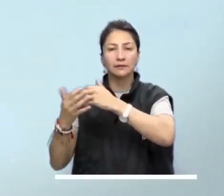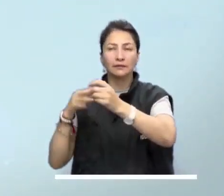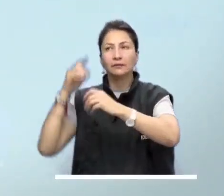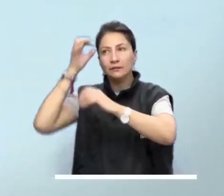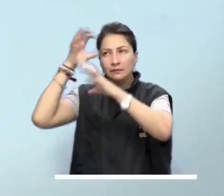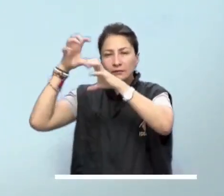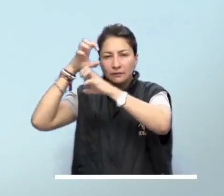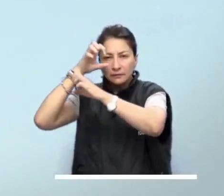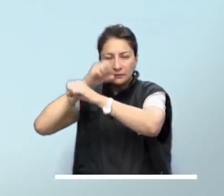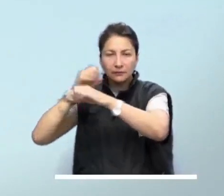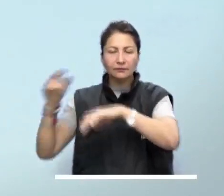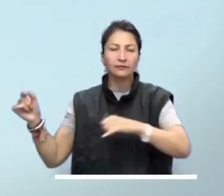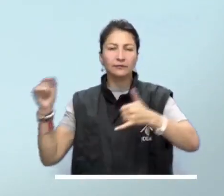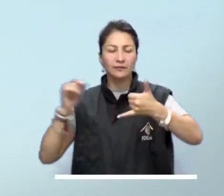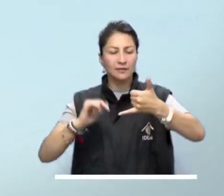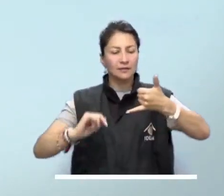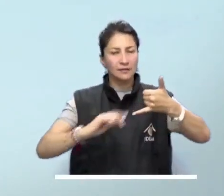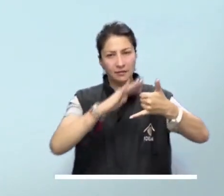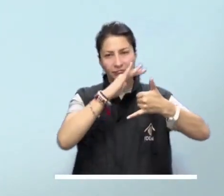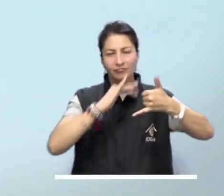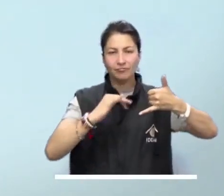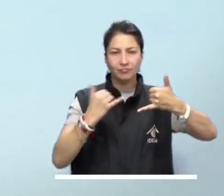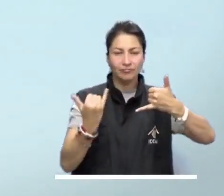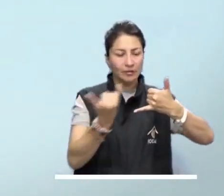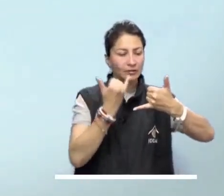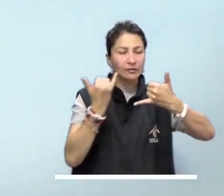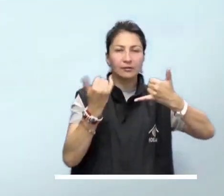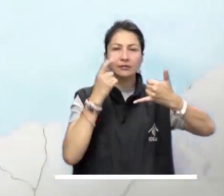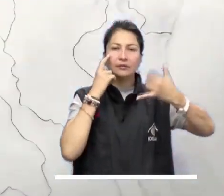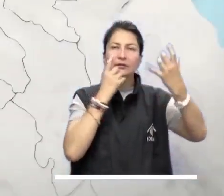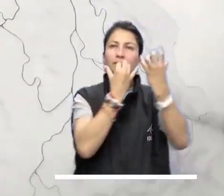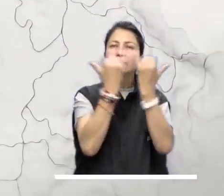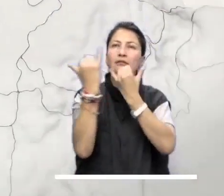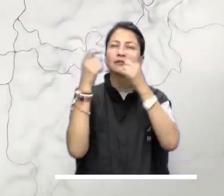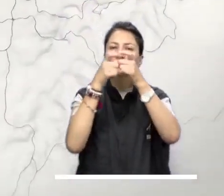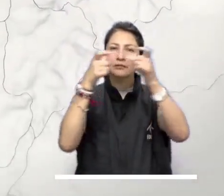Cielo gris y posible lluvias hacia el oriente de San Andrés y Providencia.